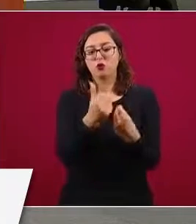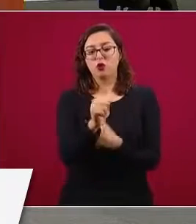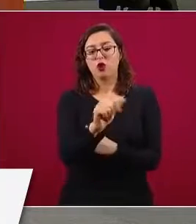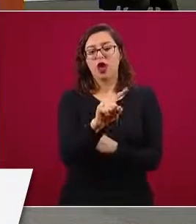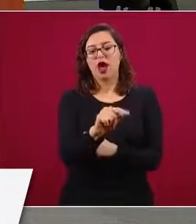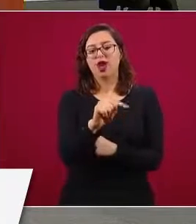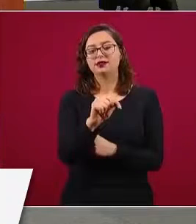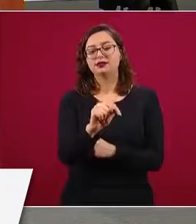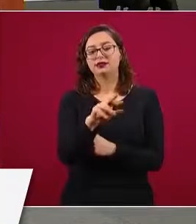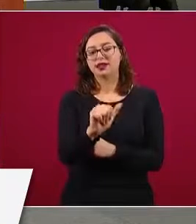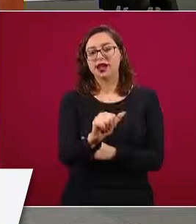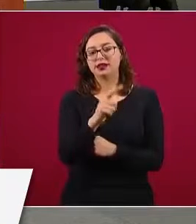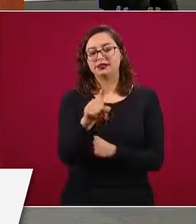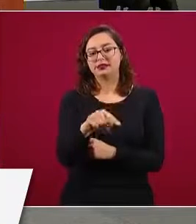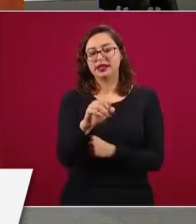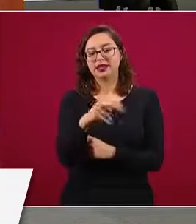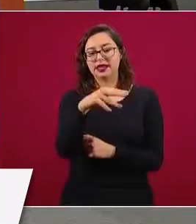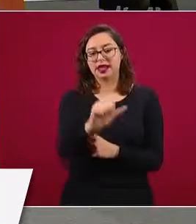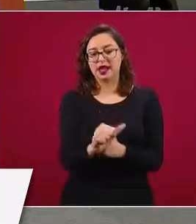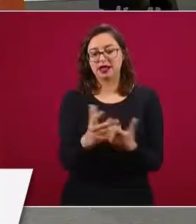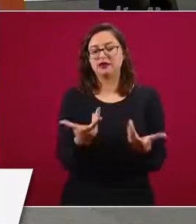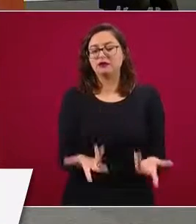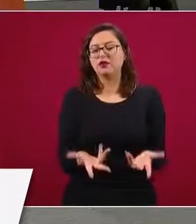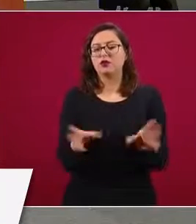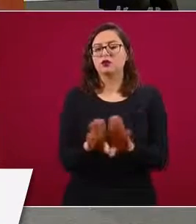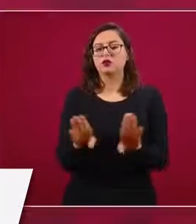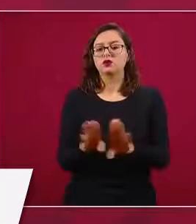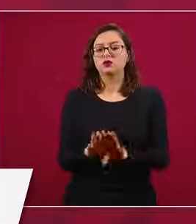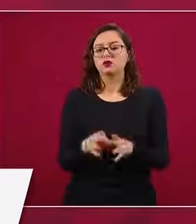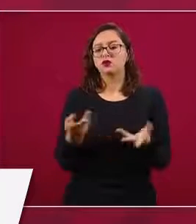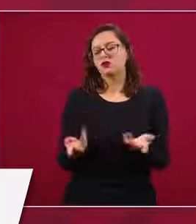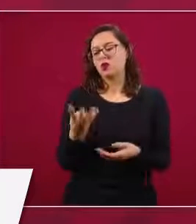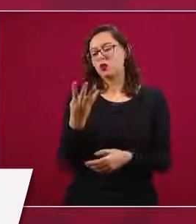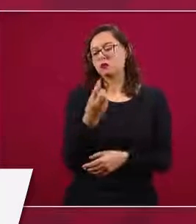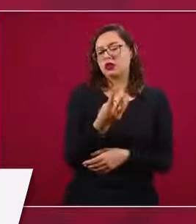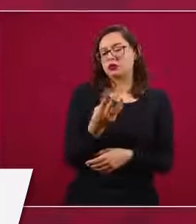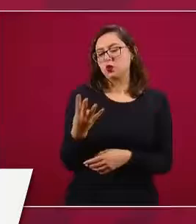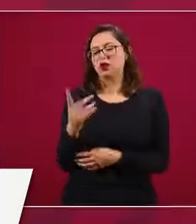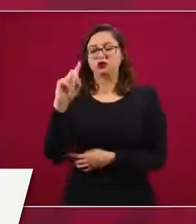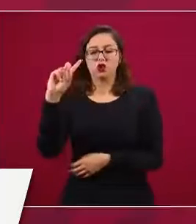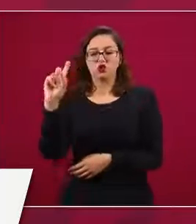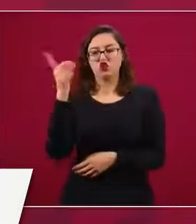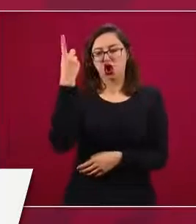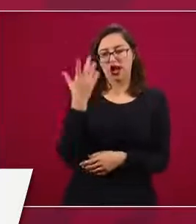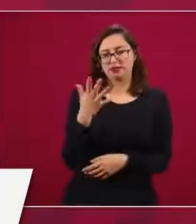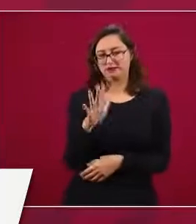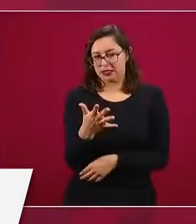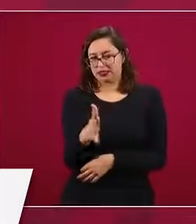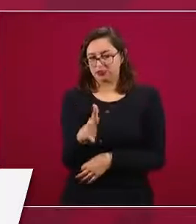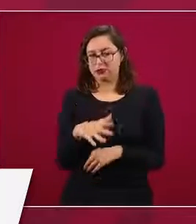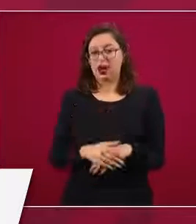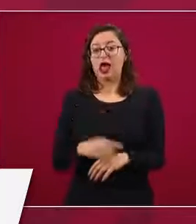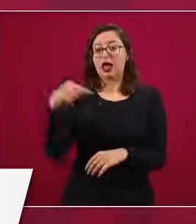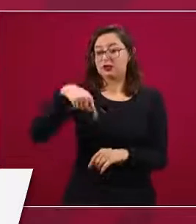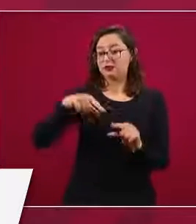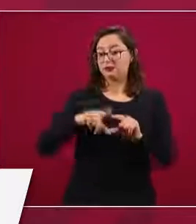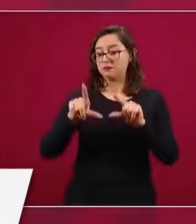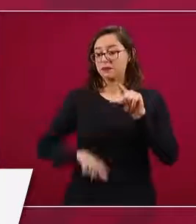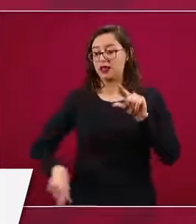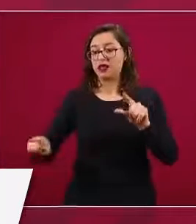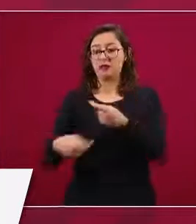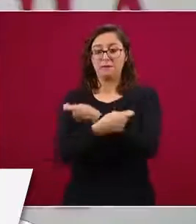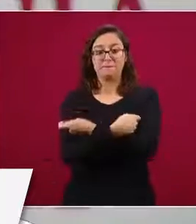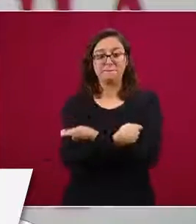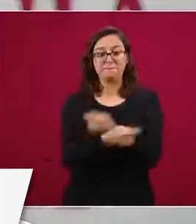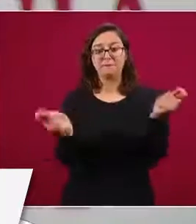va a ser entre 3 y 4 dólares. En el caso de México, como ustedes saben, la vacuna será gratuita, pero eso es lo que